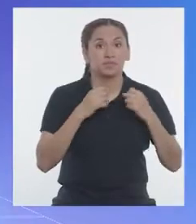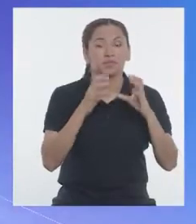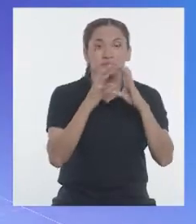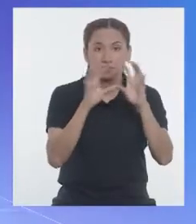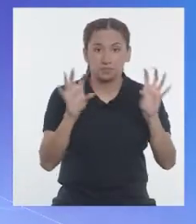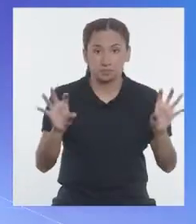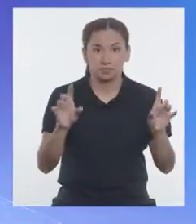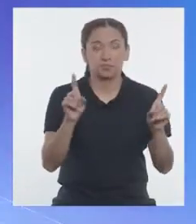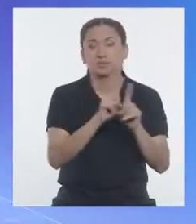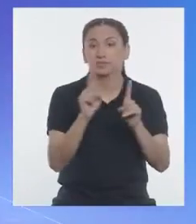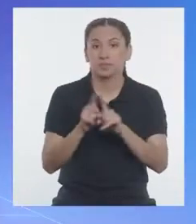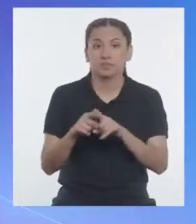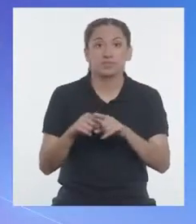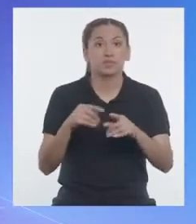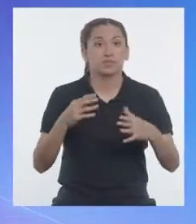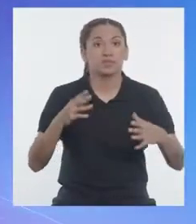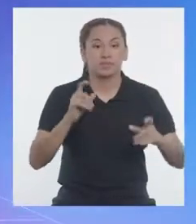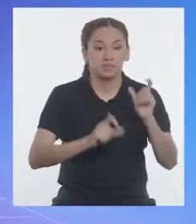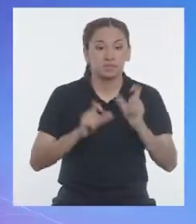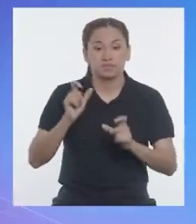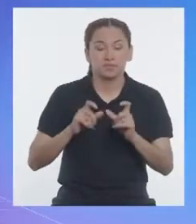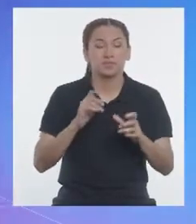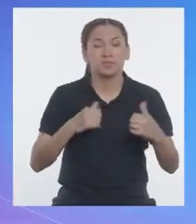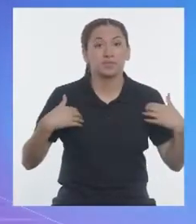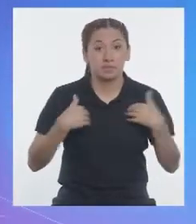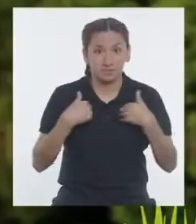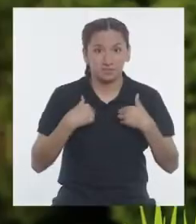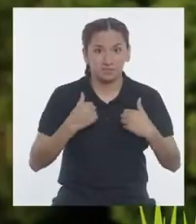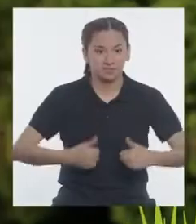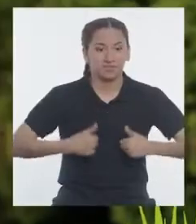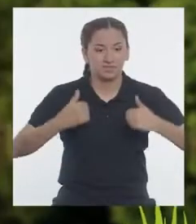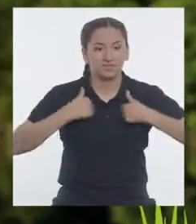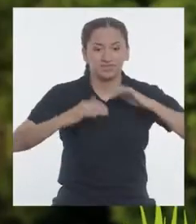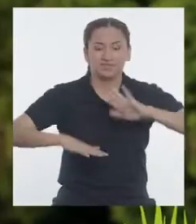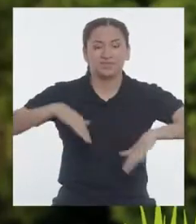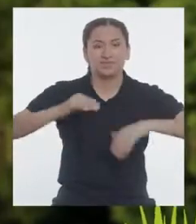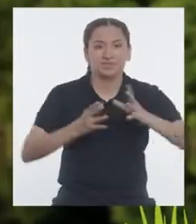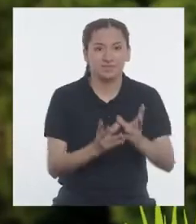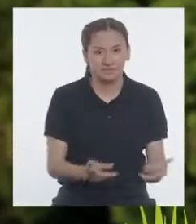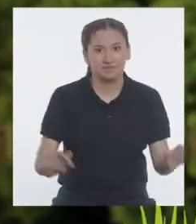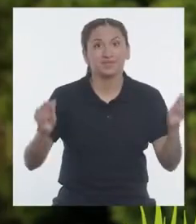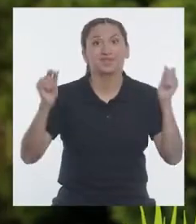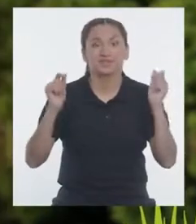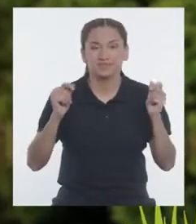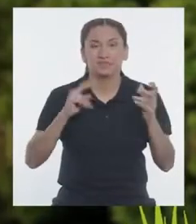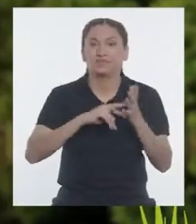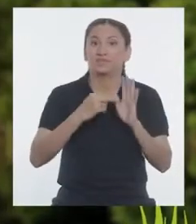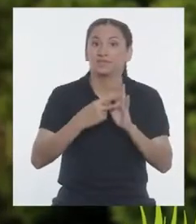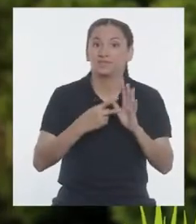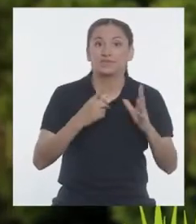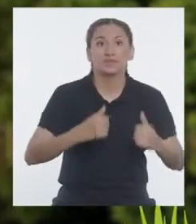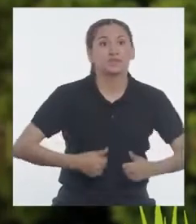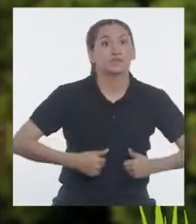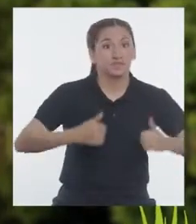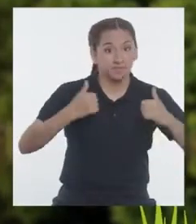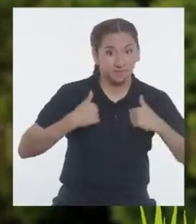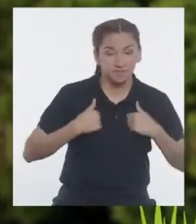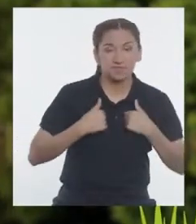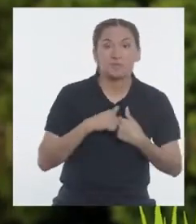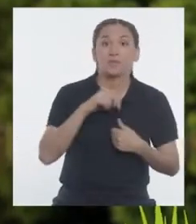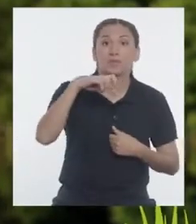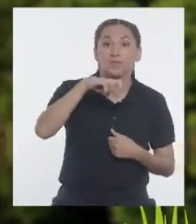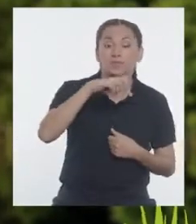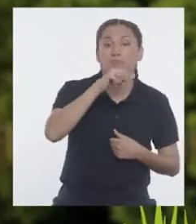y el medio físico donde viven o habitan. ¡Ajá! O sea, son los seres vivos o